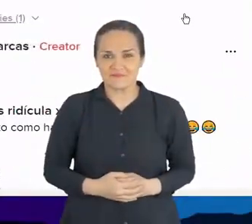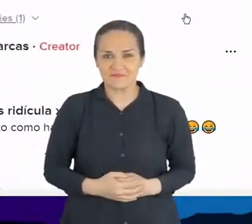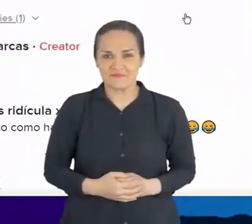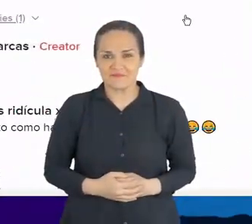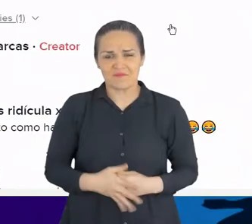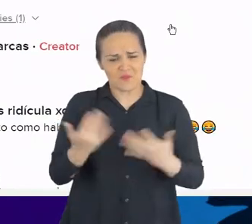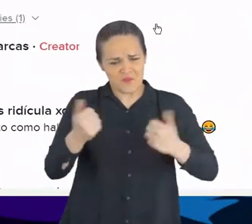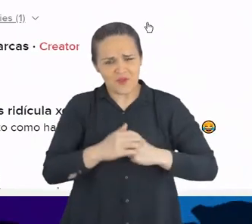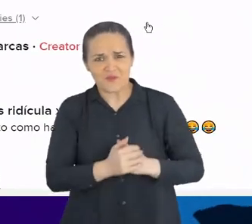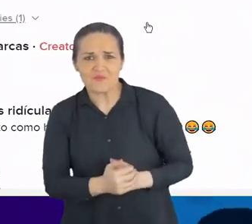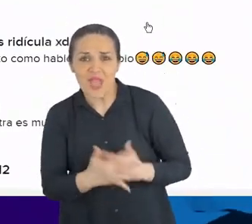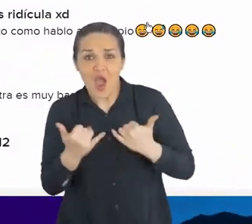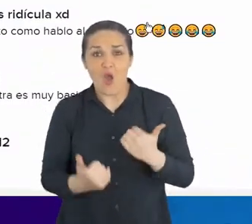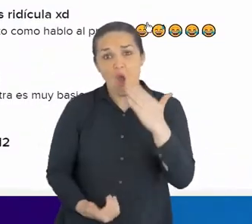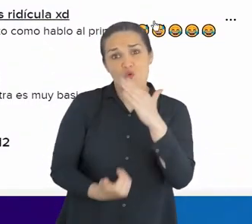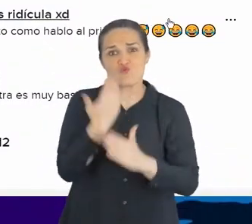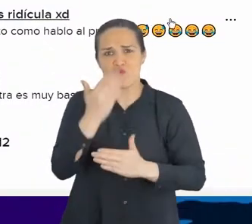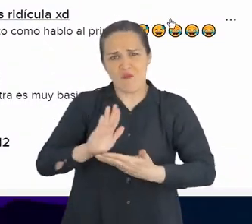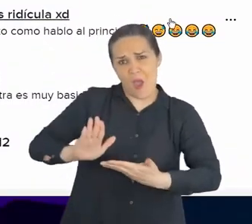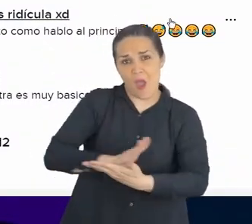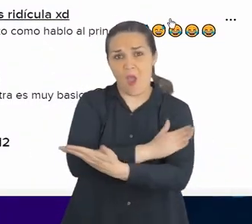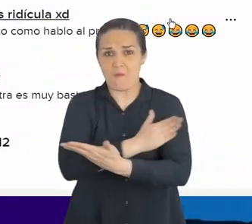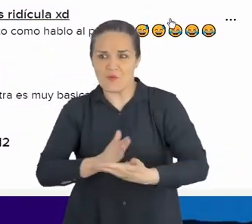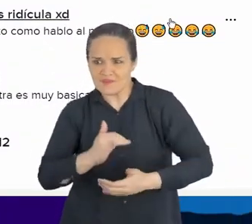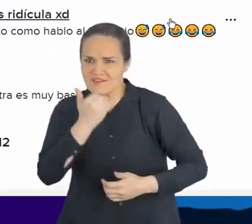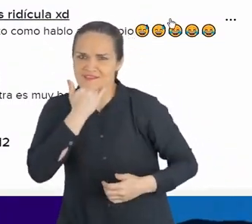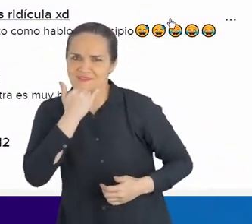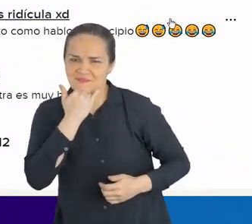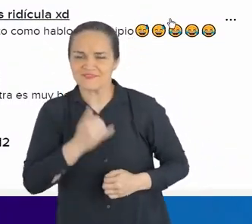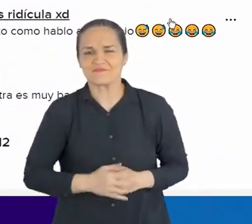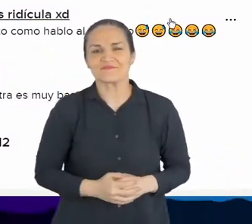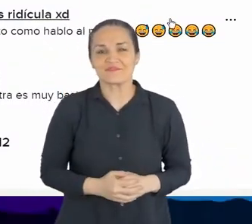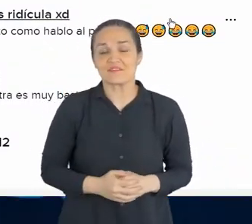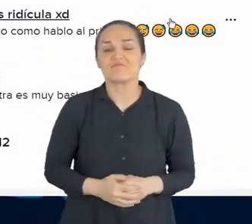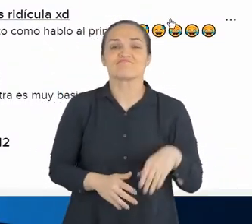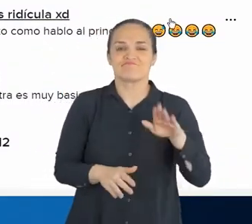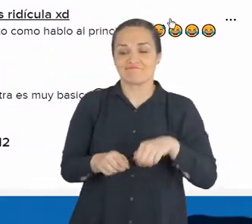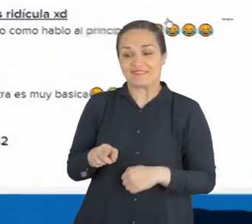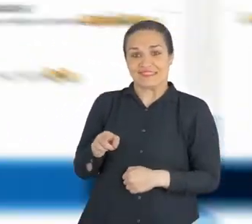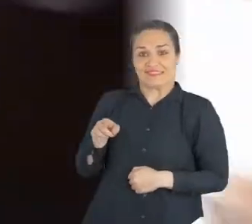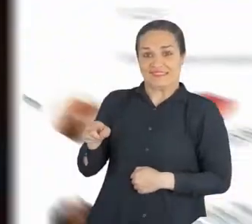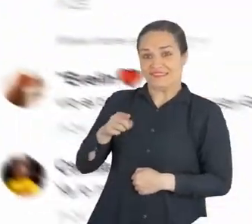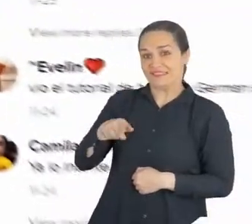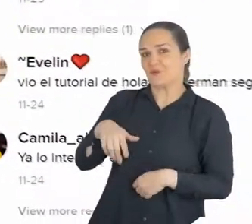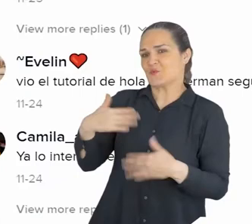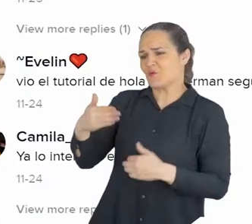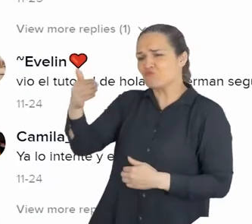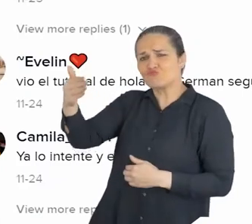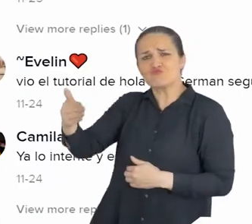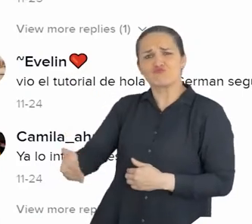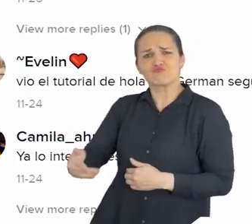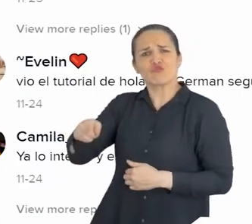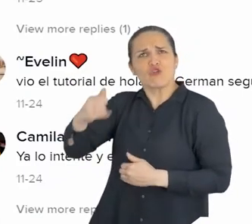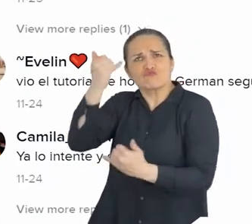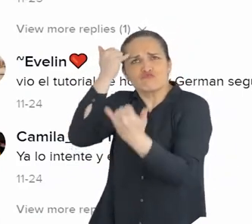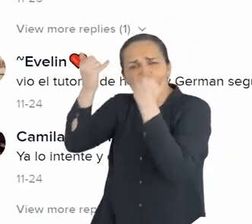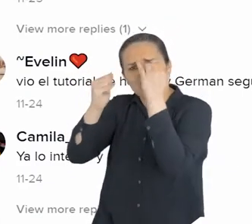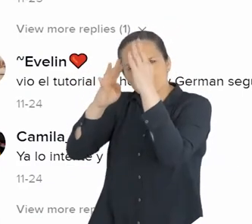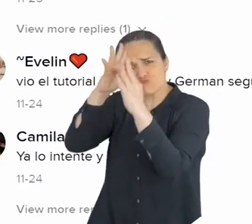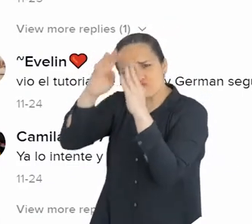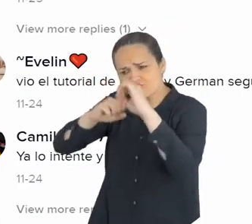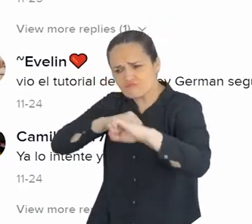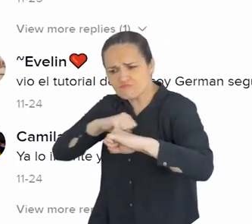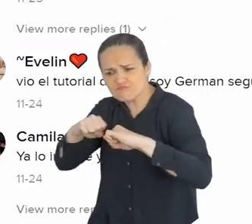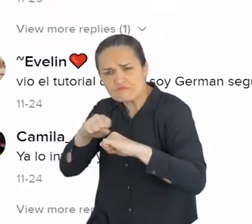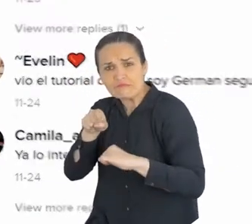Bueno, la Dizzy de Amelia eliminó un video de su nueva canción porque le están tirando hate. Bueno, Neide era un niño muy emprendedor. Él